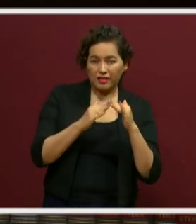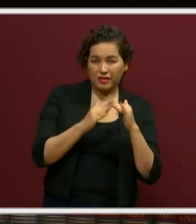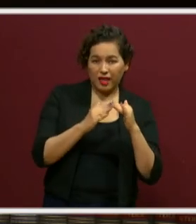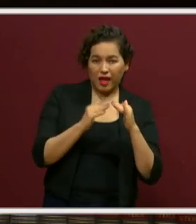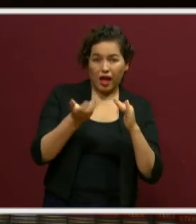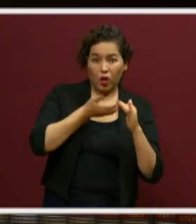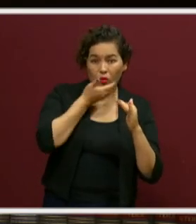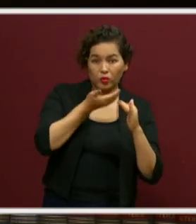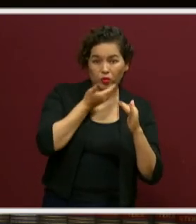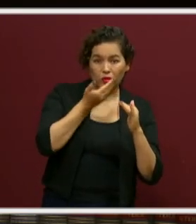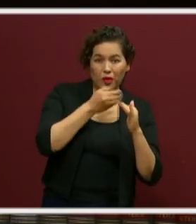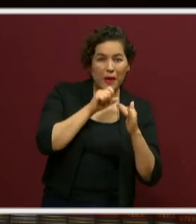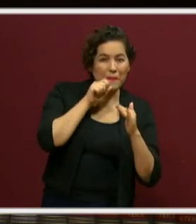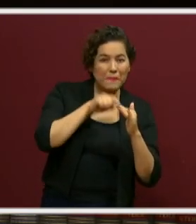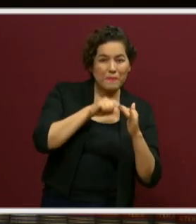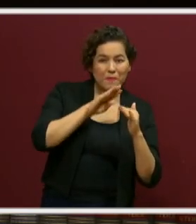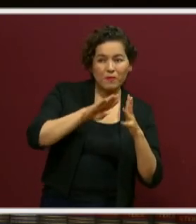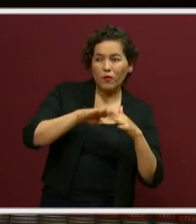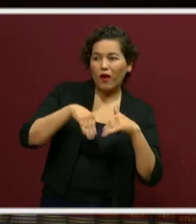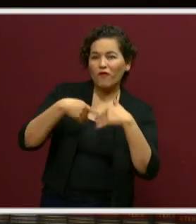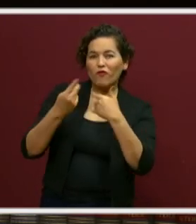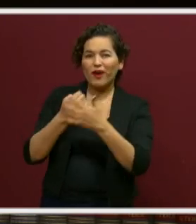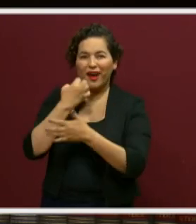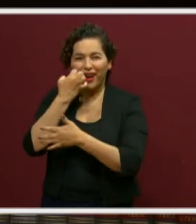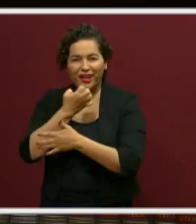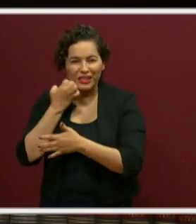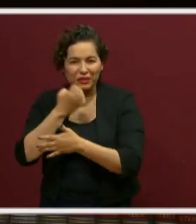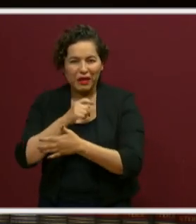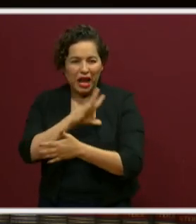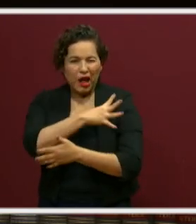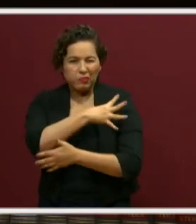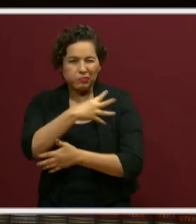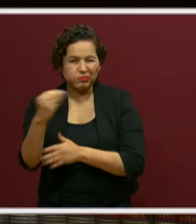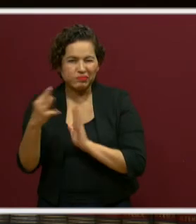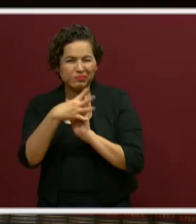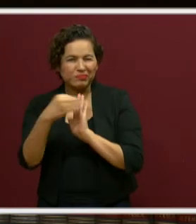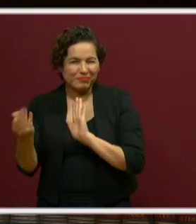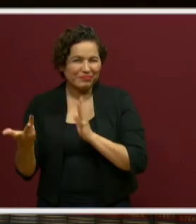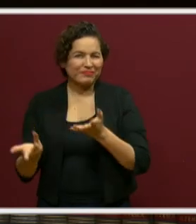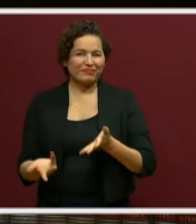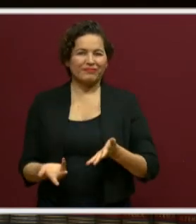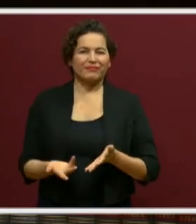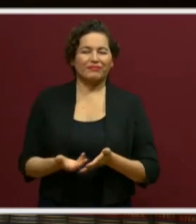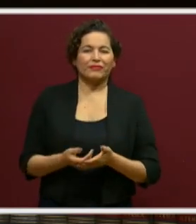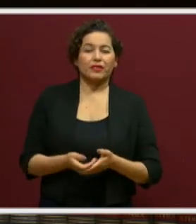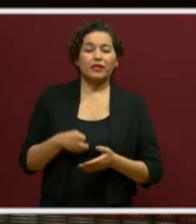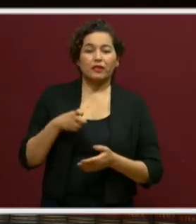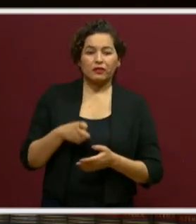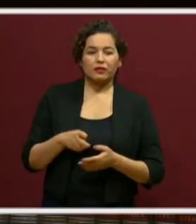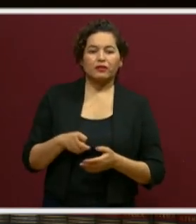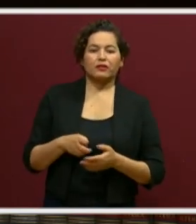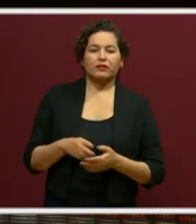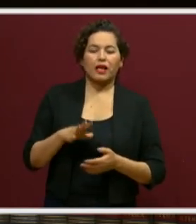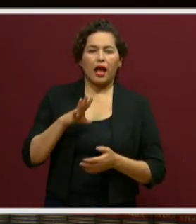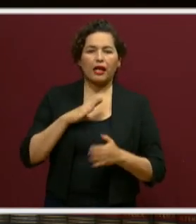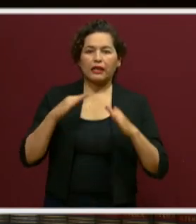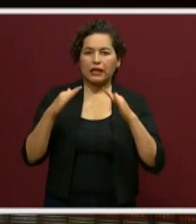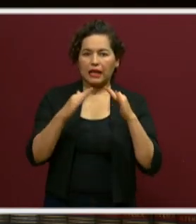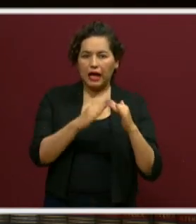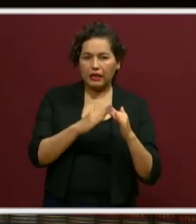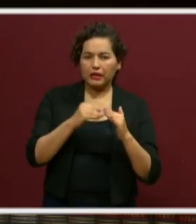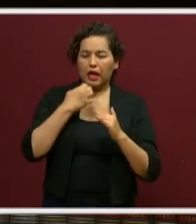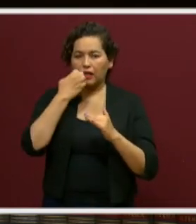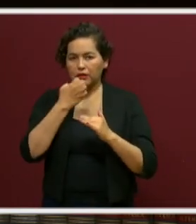reflejar a los hábitos vividos en la escuela. Últimamente ha establecido mucho este puente entre casa y